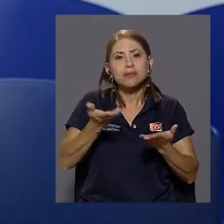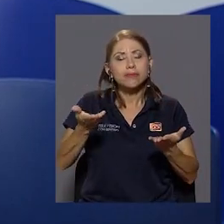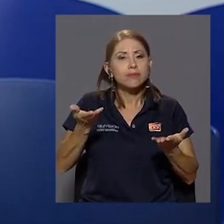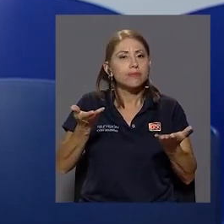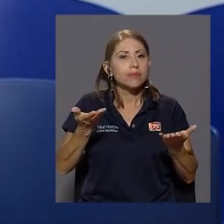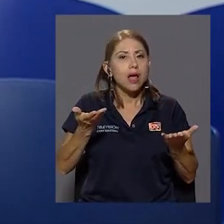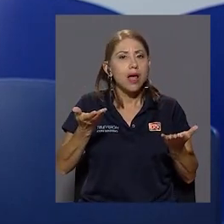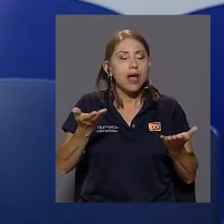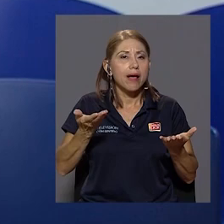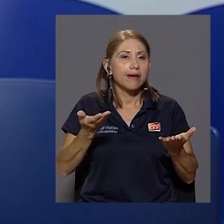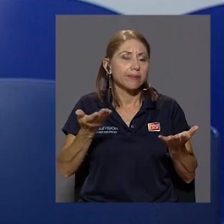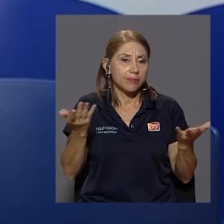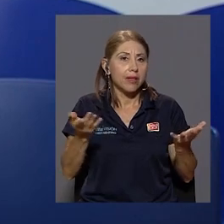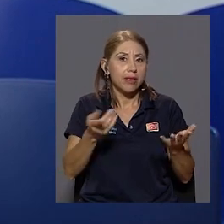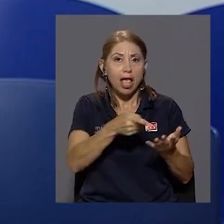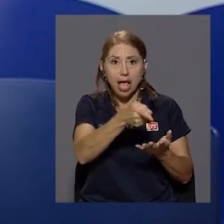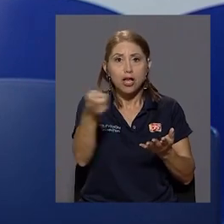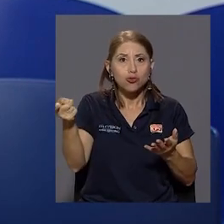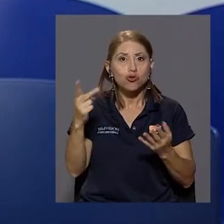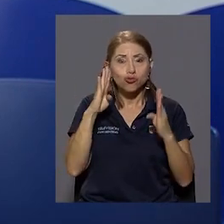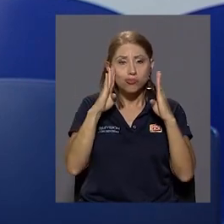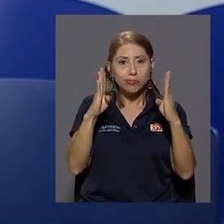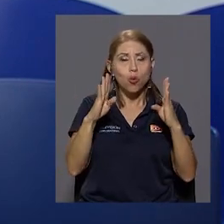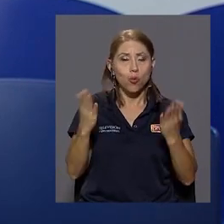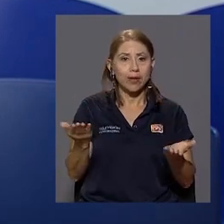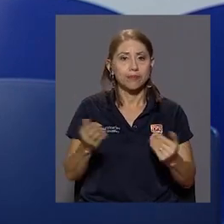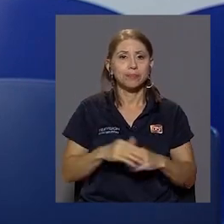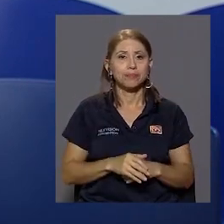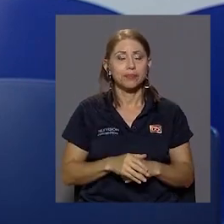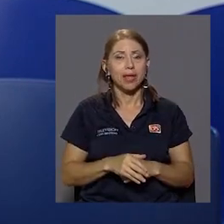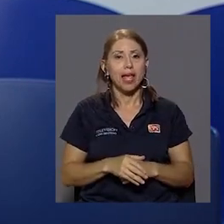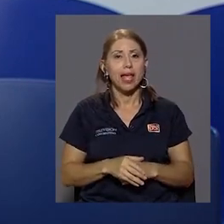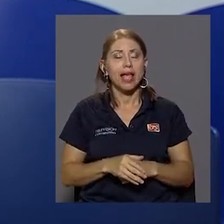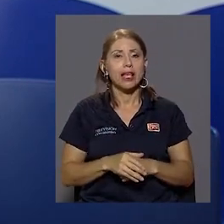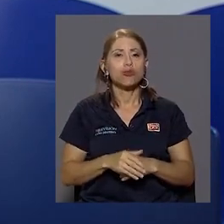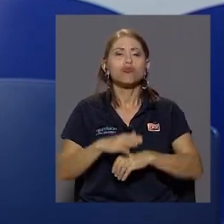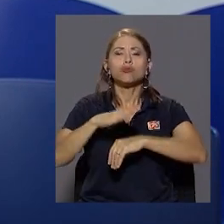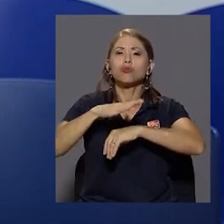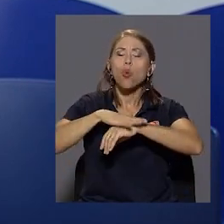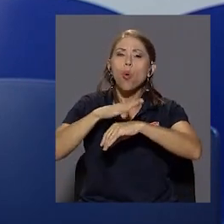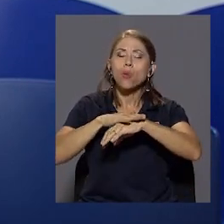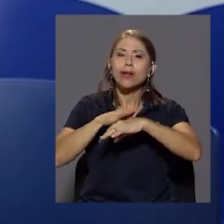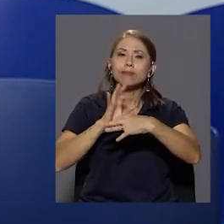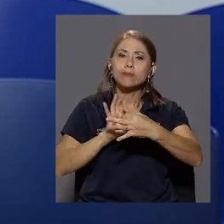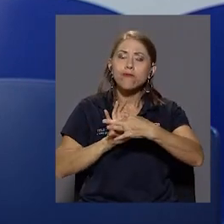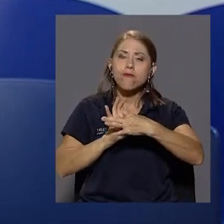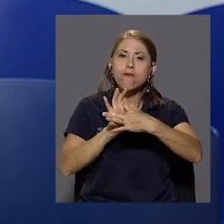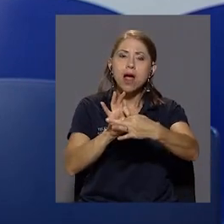facetas que ellos cubren en relación con